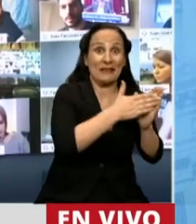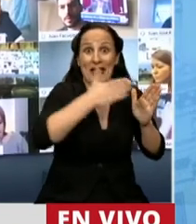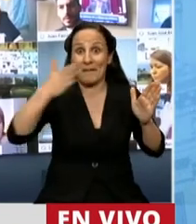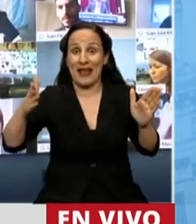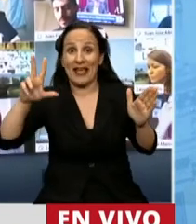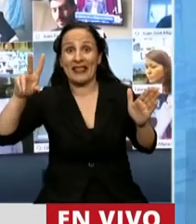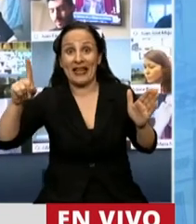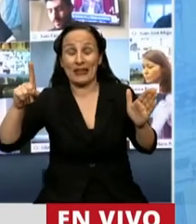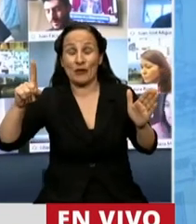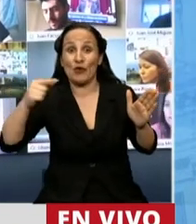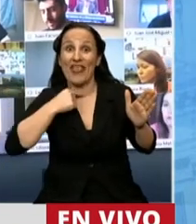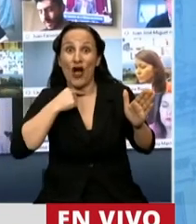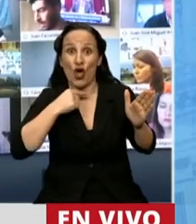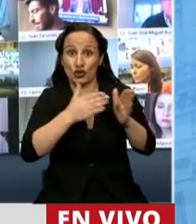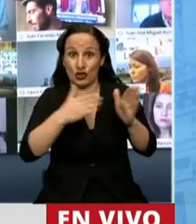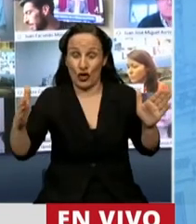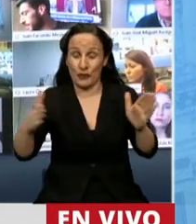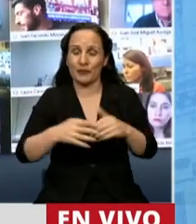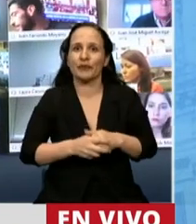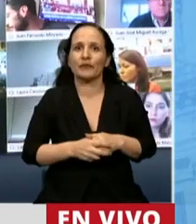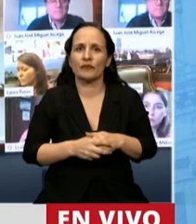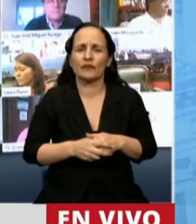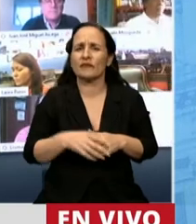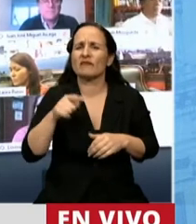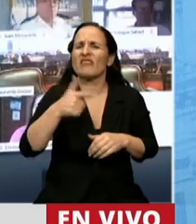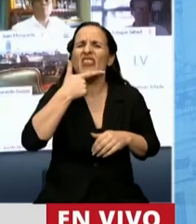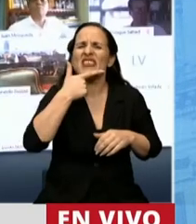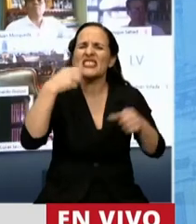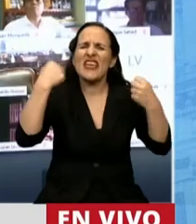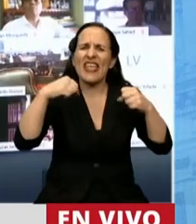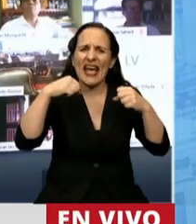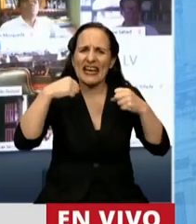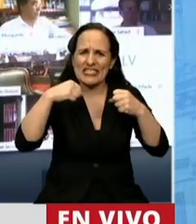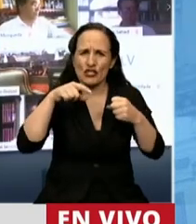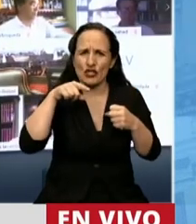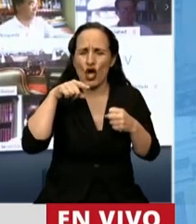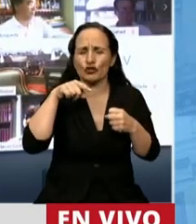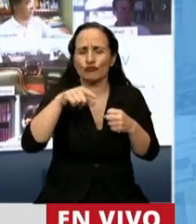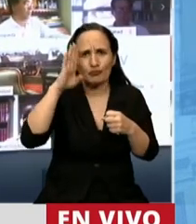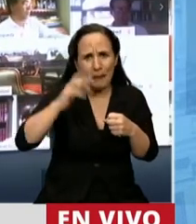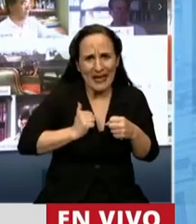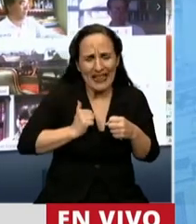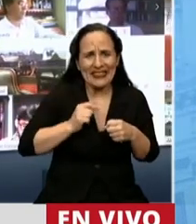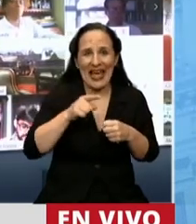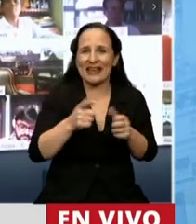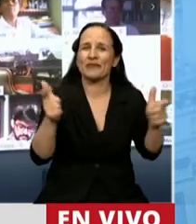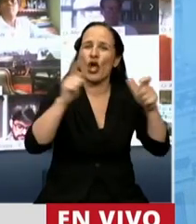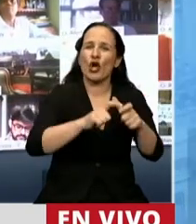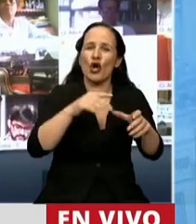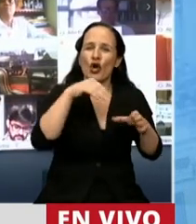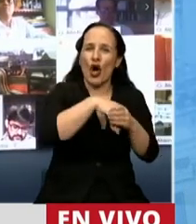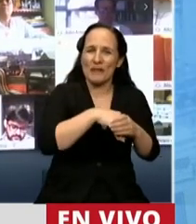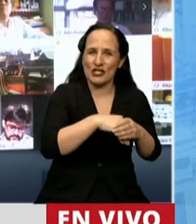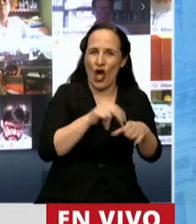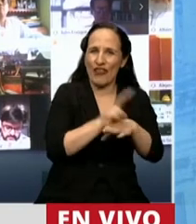y el 31 de agosto de cada año. En este caso los 17 ejercicios militares que tratamos en la Comisión de Defensa